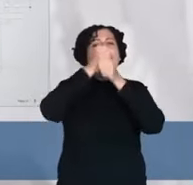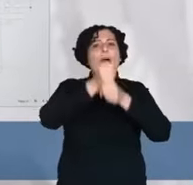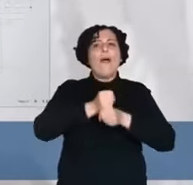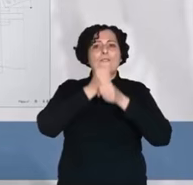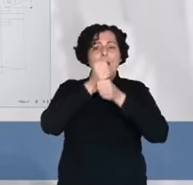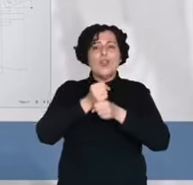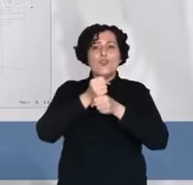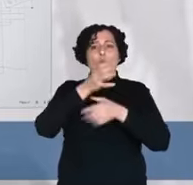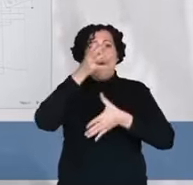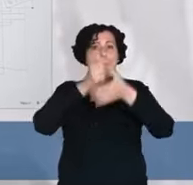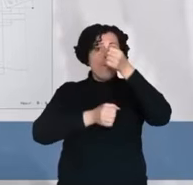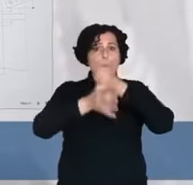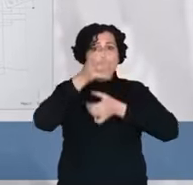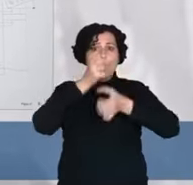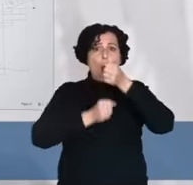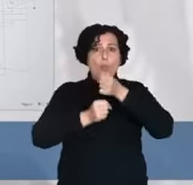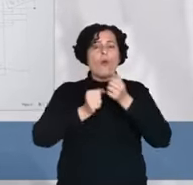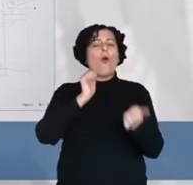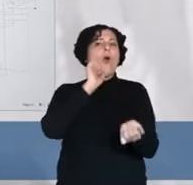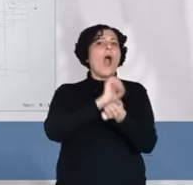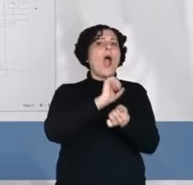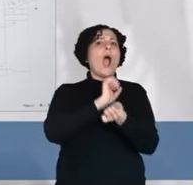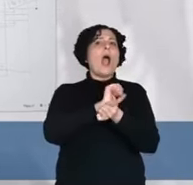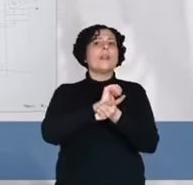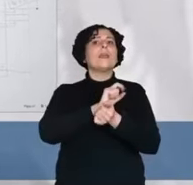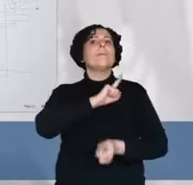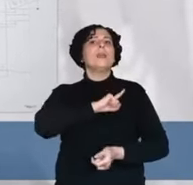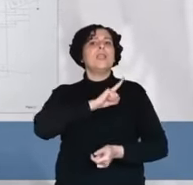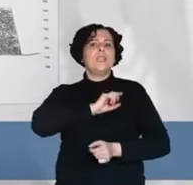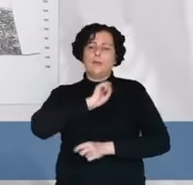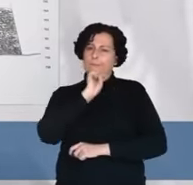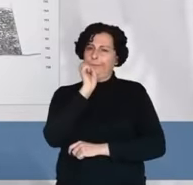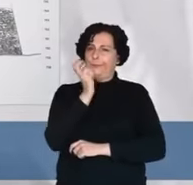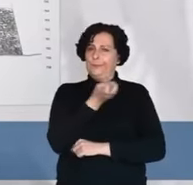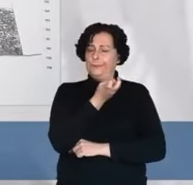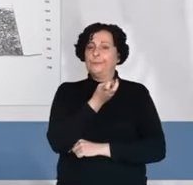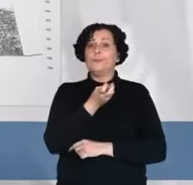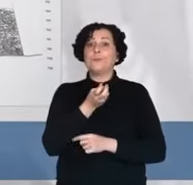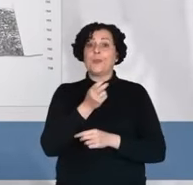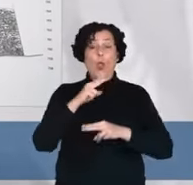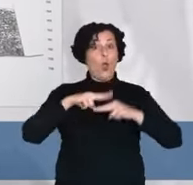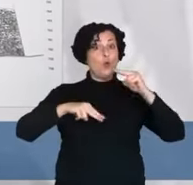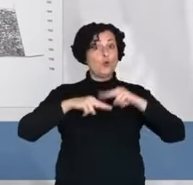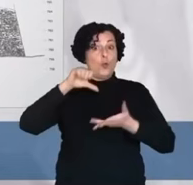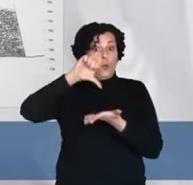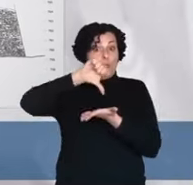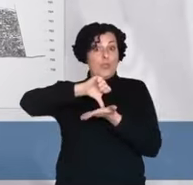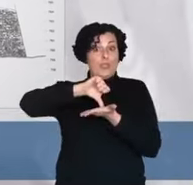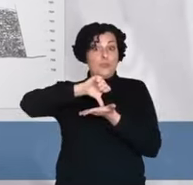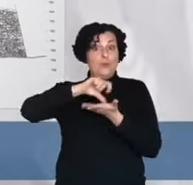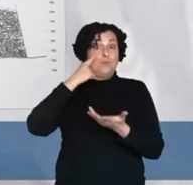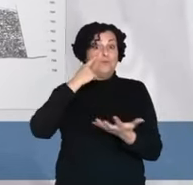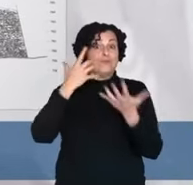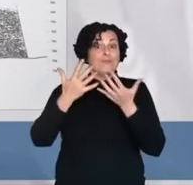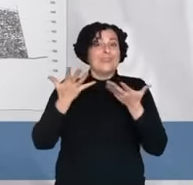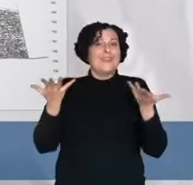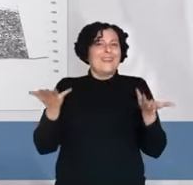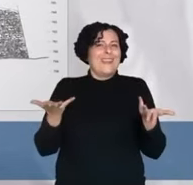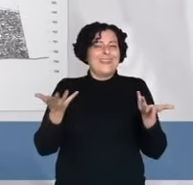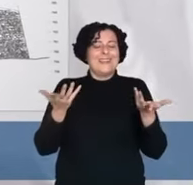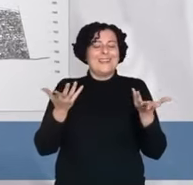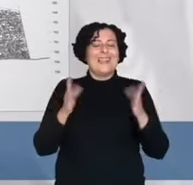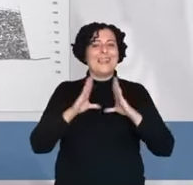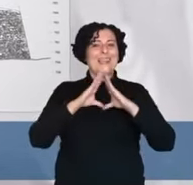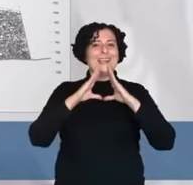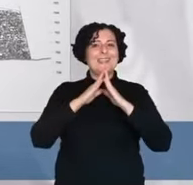almacenes, un pozo y una cárcel militar. En el centro de la construcción destaca la iglesia de San Pedro.